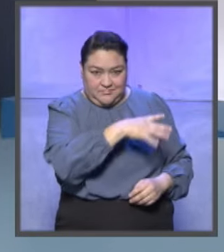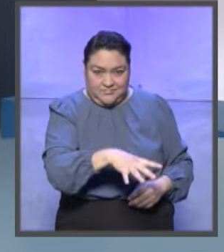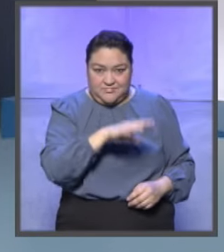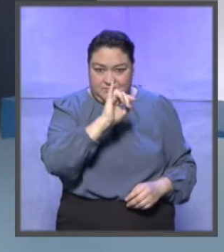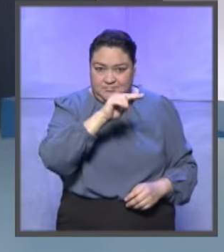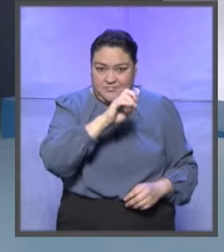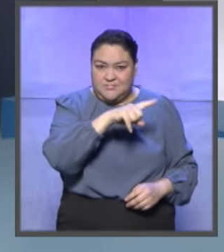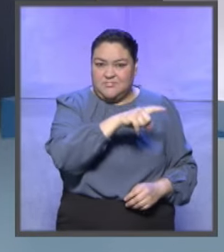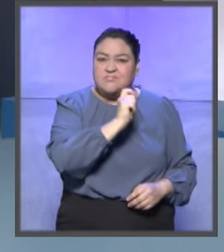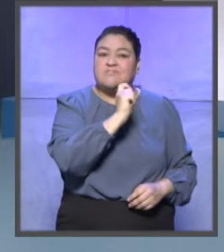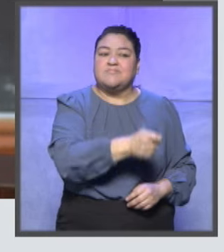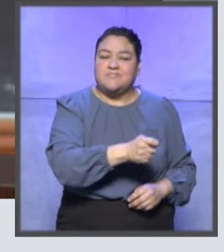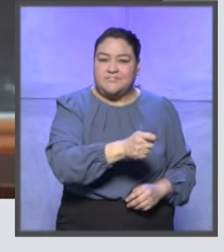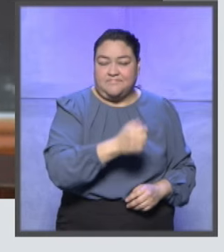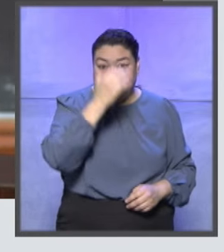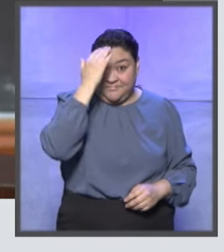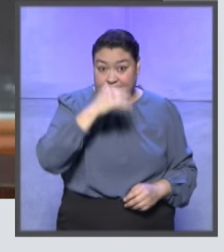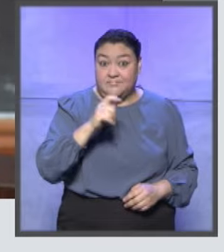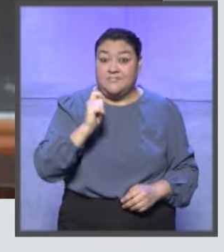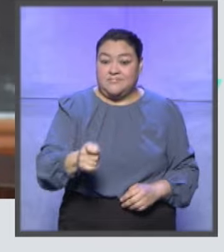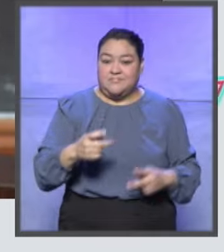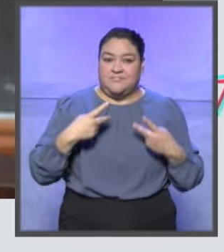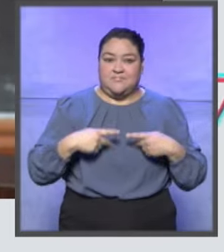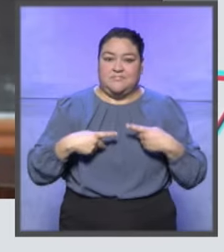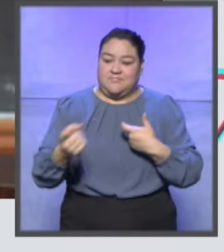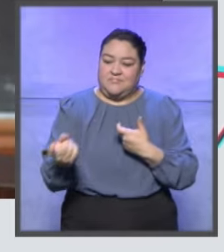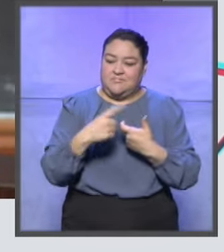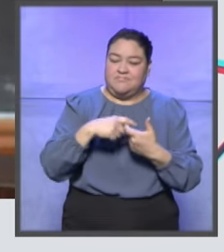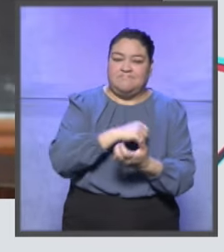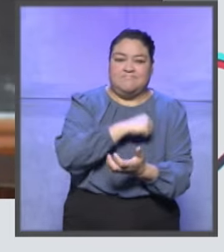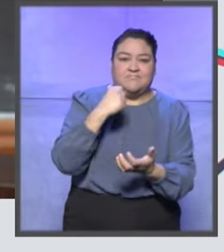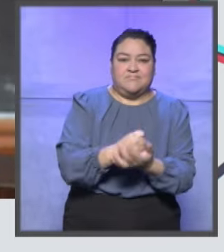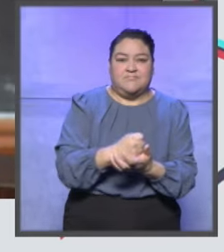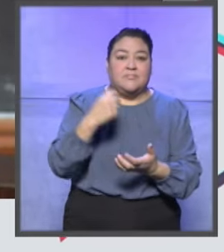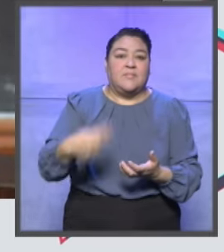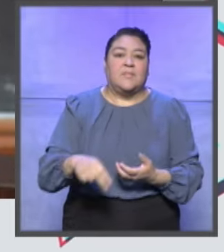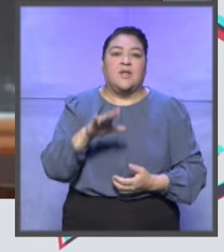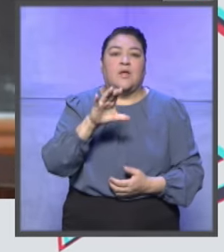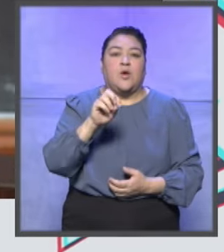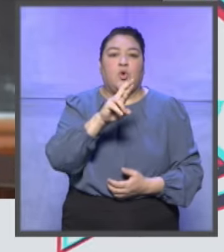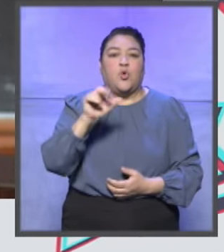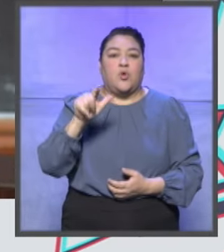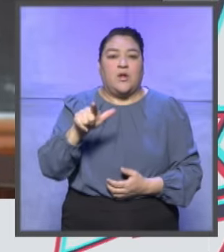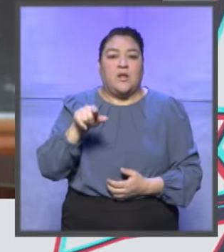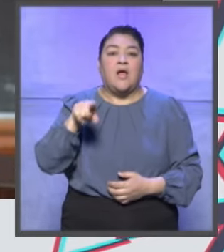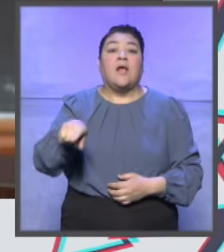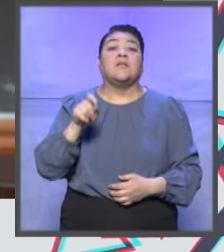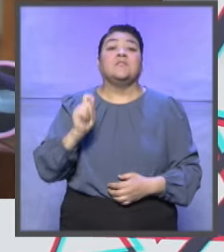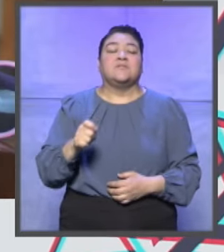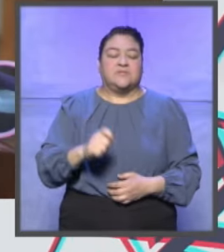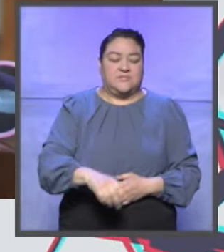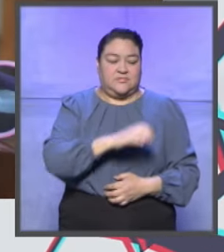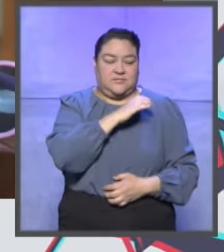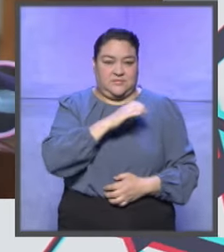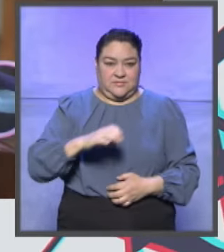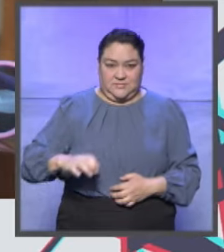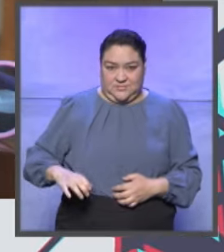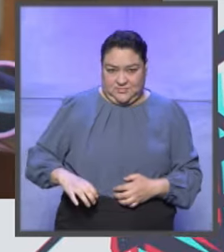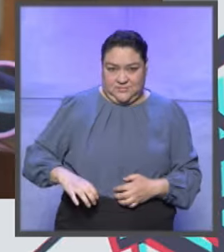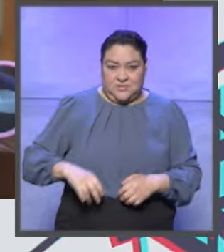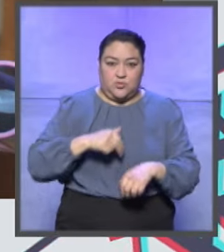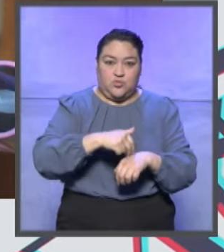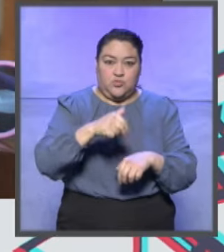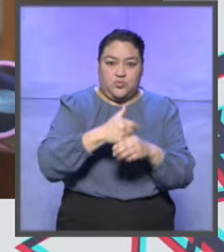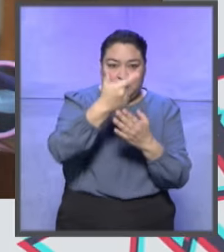Instituto Nacional Electoral, por el que aprobó el registro de Javier Corral Jurado como candidato propietario en